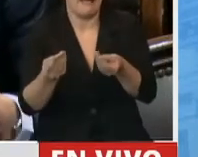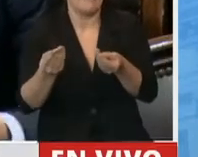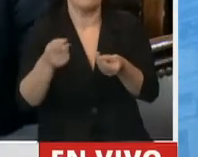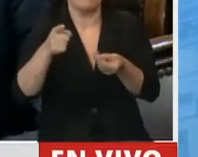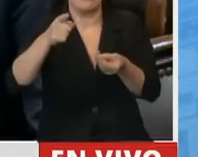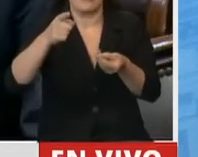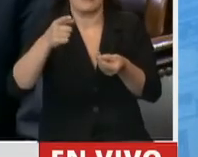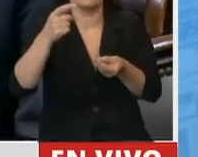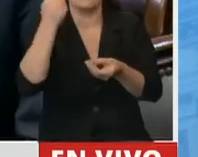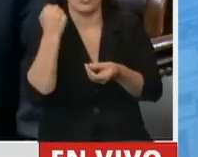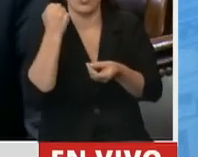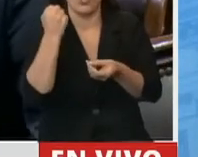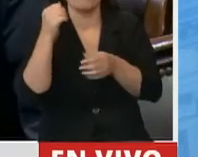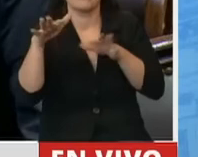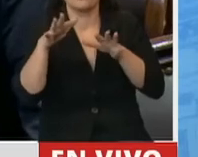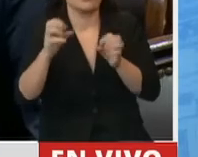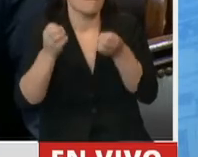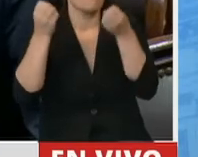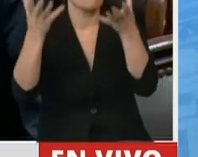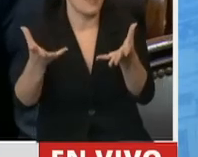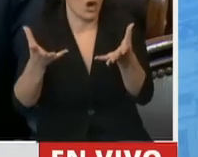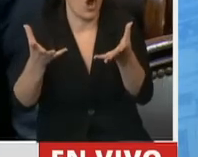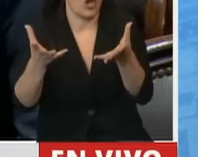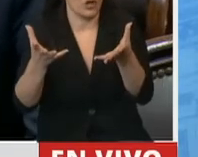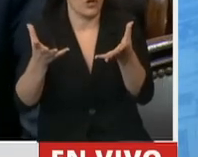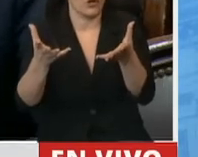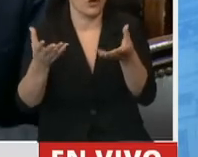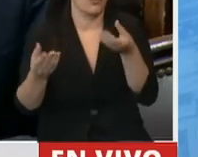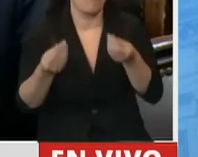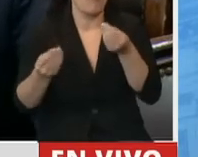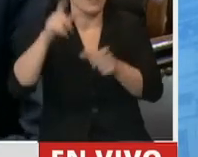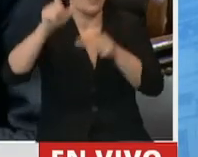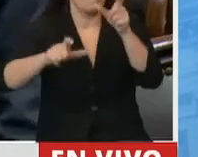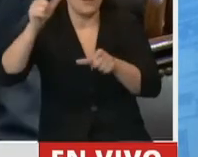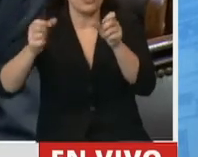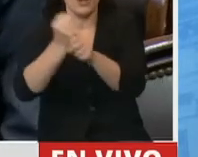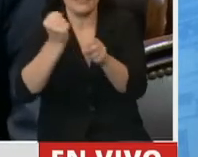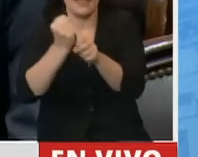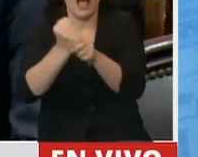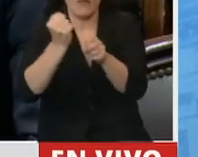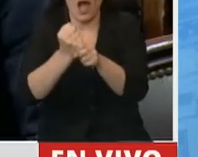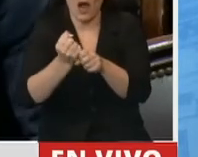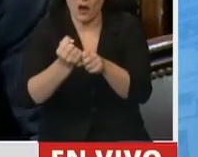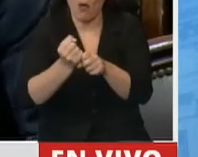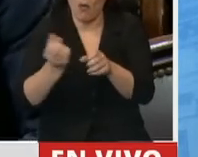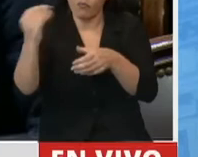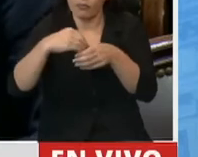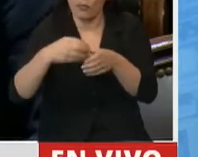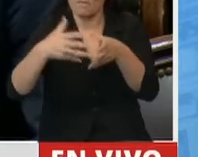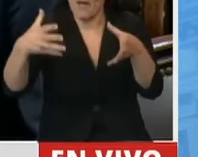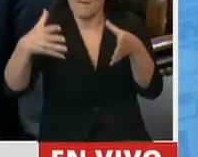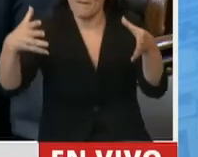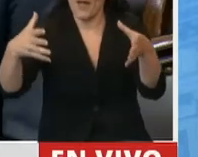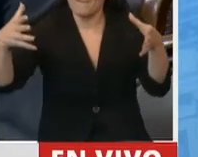recuperación económica e incluir a mayor cantidad de trabajadores y trabajadoras en el mercado